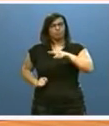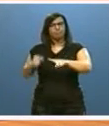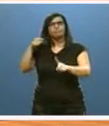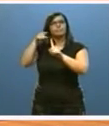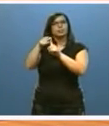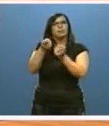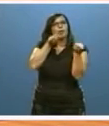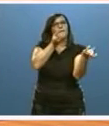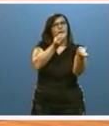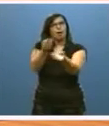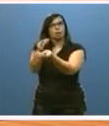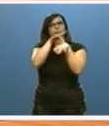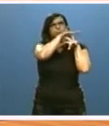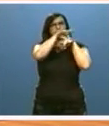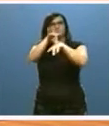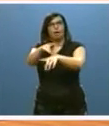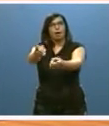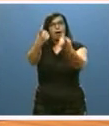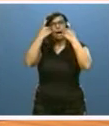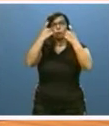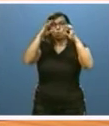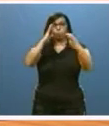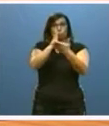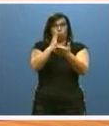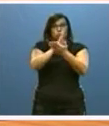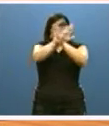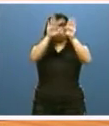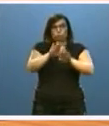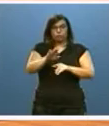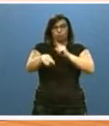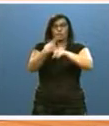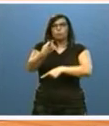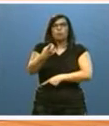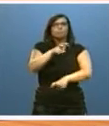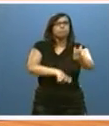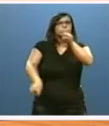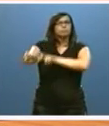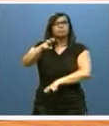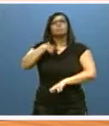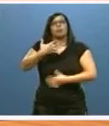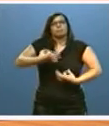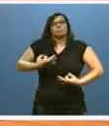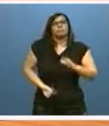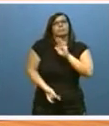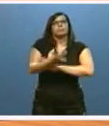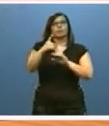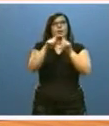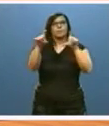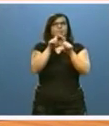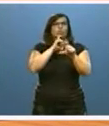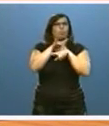objetivo de informar y orientar a los alumnos de último curso sobre las opciones y posibilidades reales de emprender una actividad por cuenta propia.